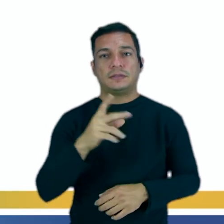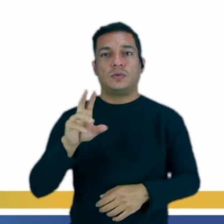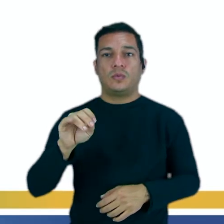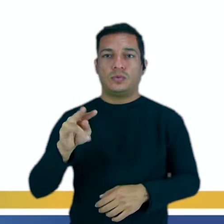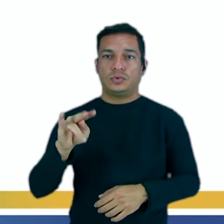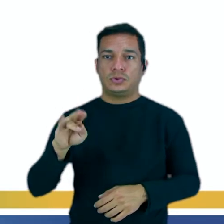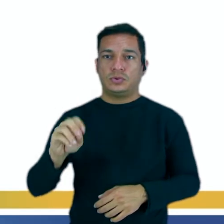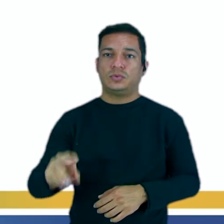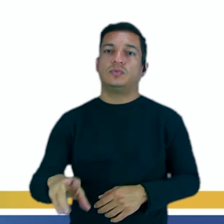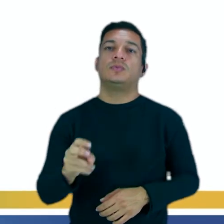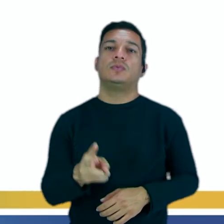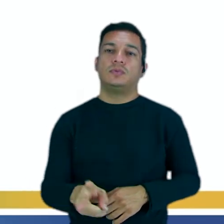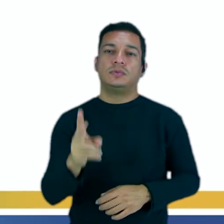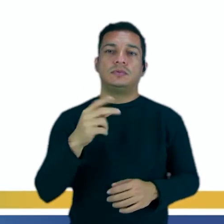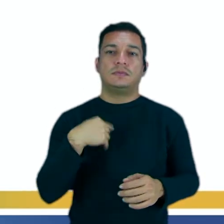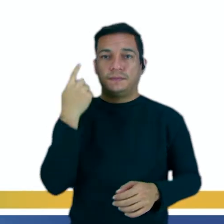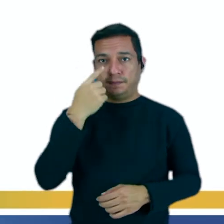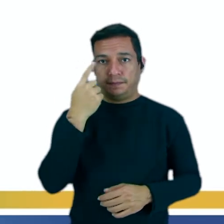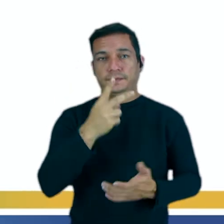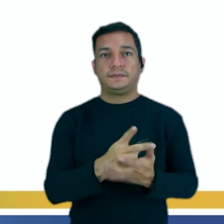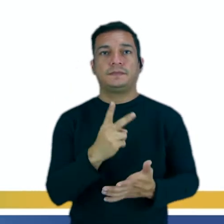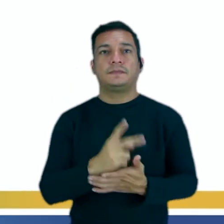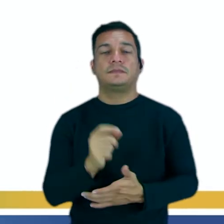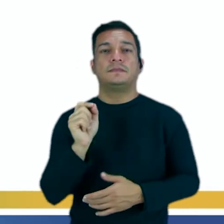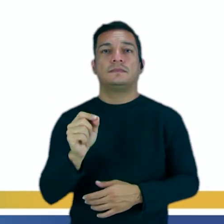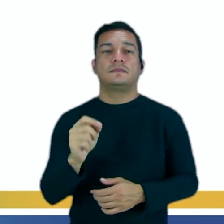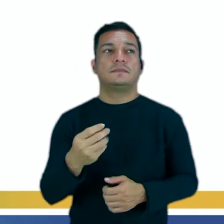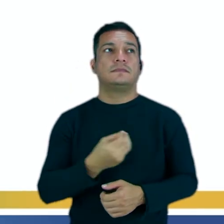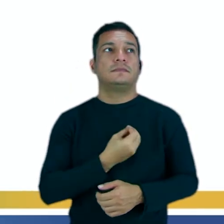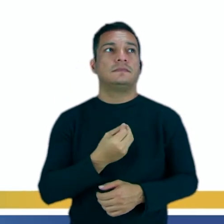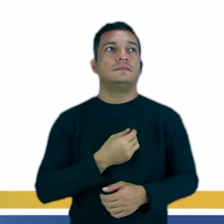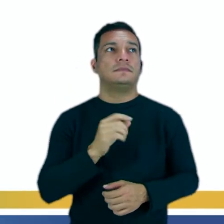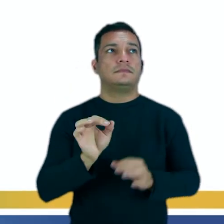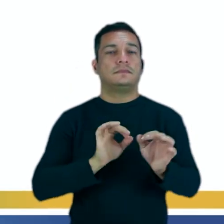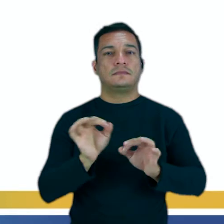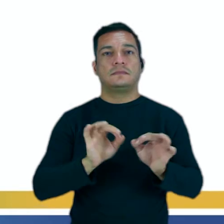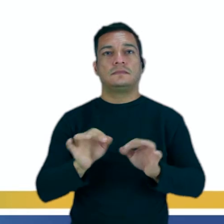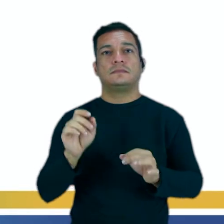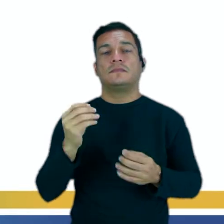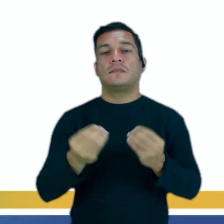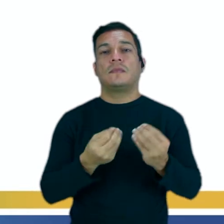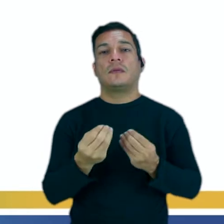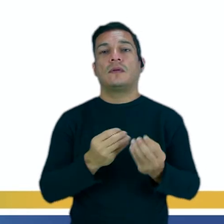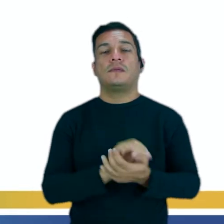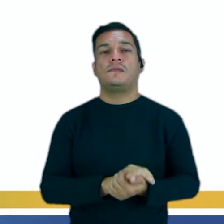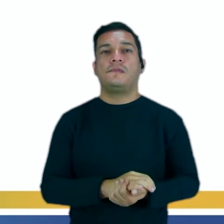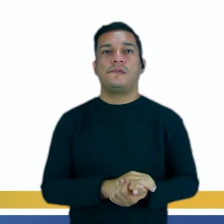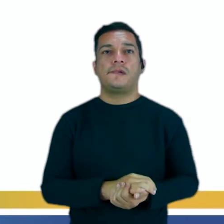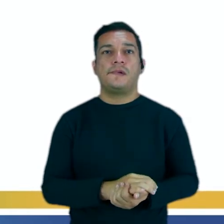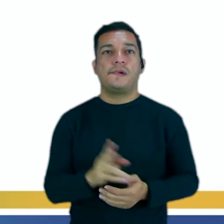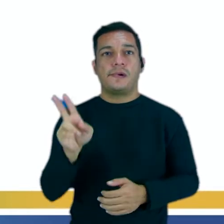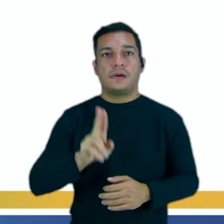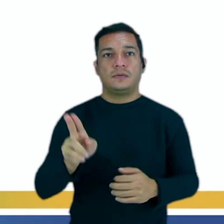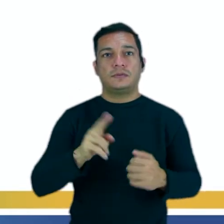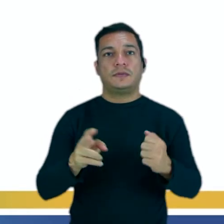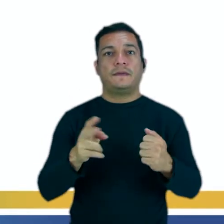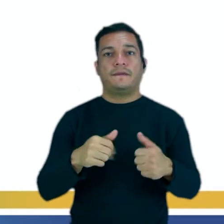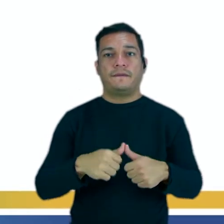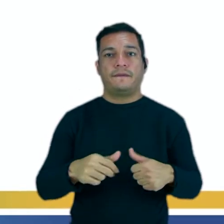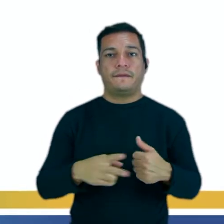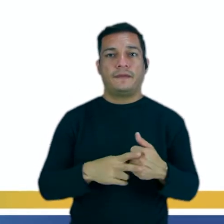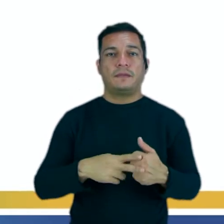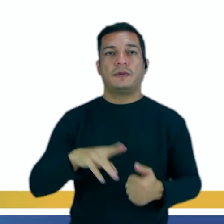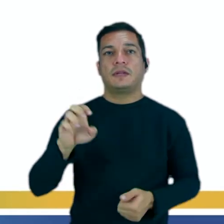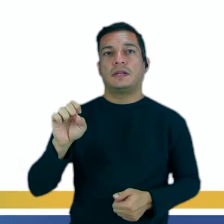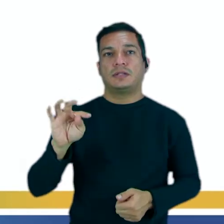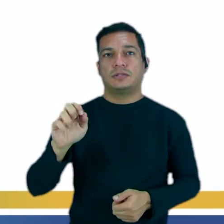lengua española. Siempre el presente continuo es formado de la siguiente manera. Yo utilizo el verbo estar conjugado